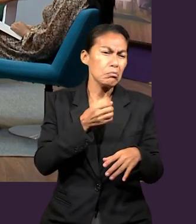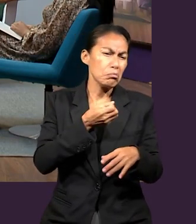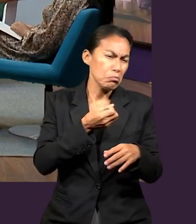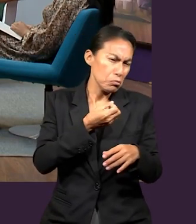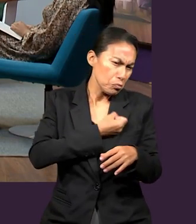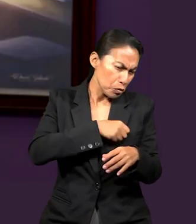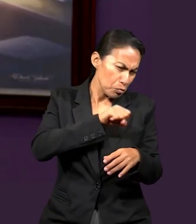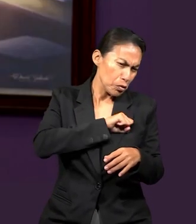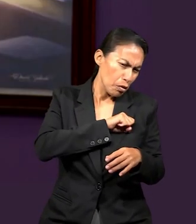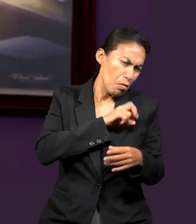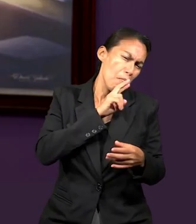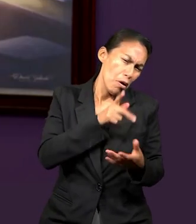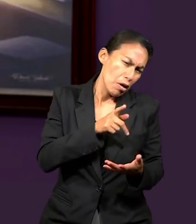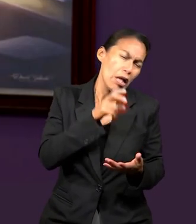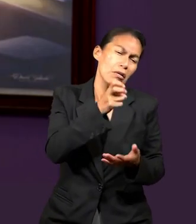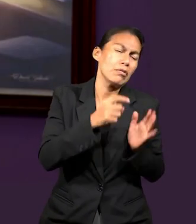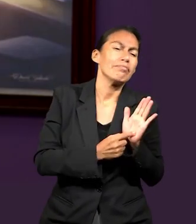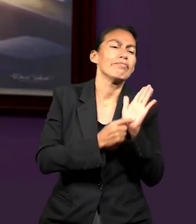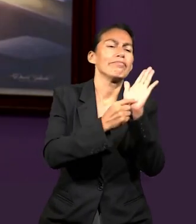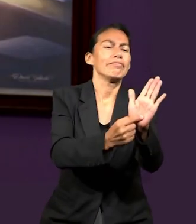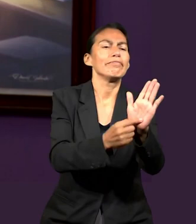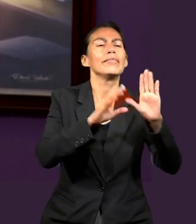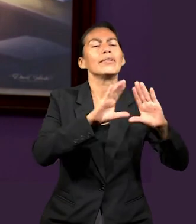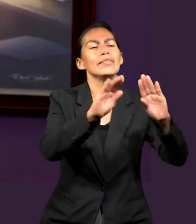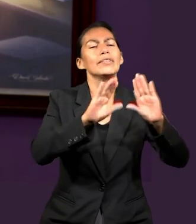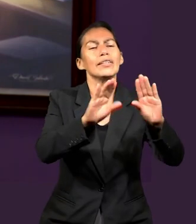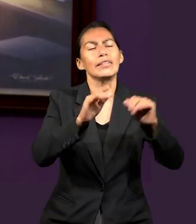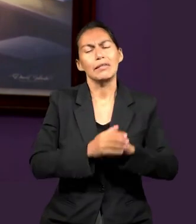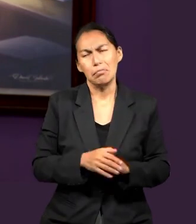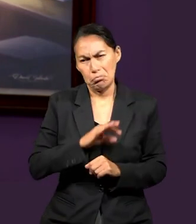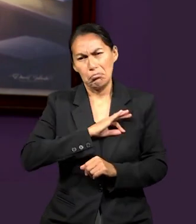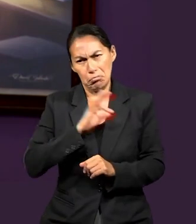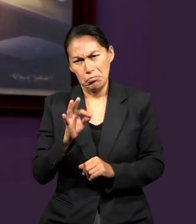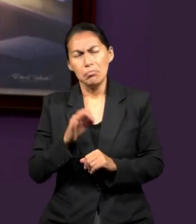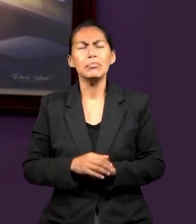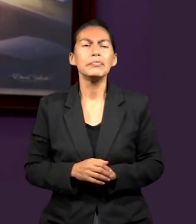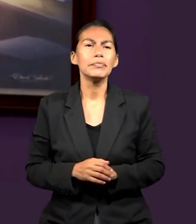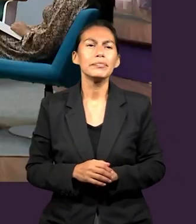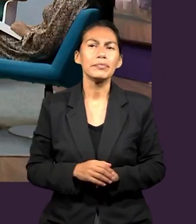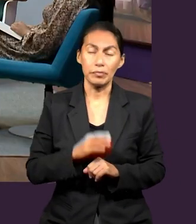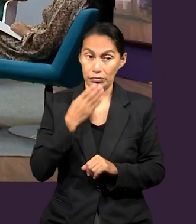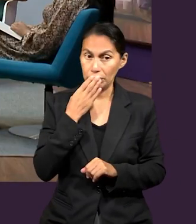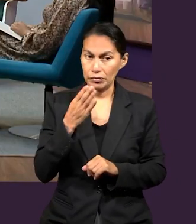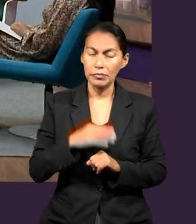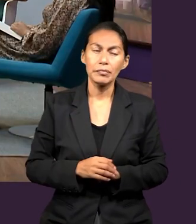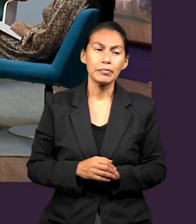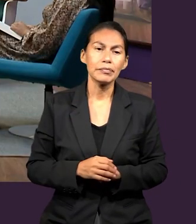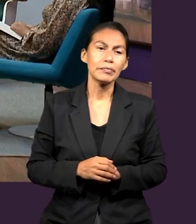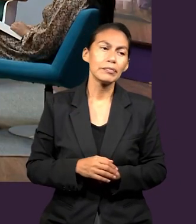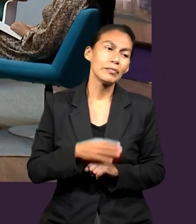escritores. Y pues, ¿por qué no? Demostrar el amor de Dios por medio de esto. Ok.